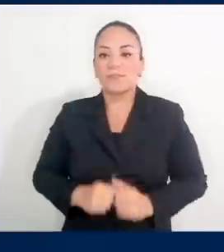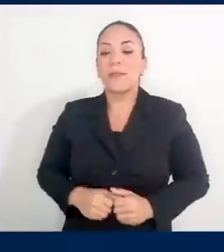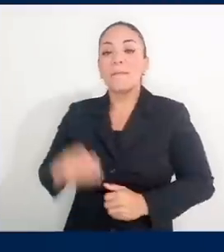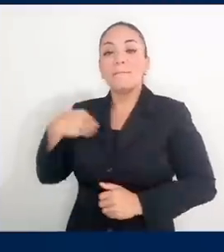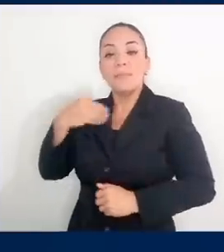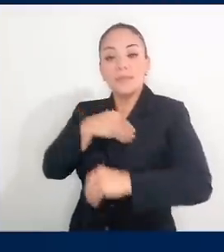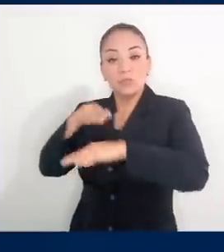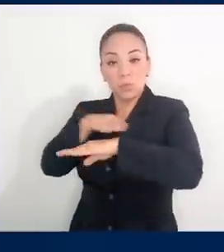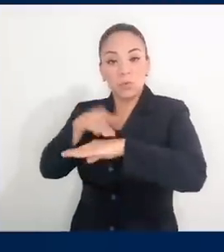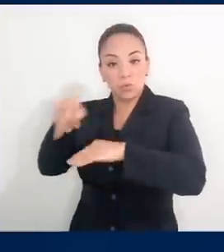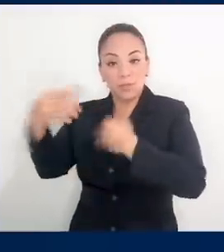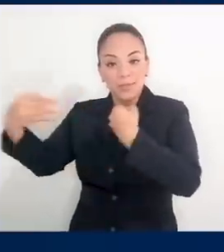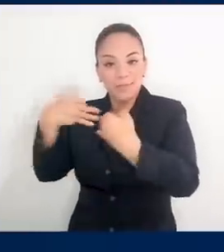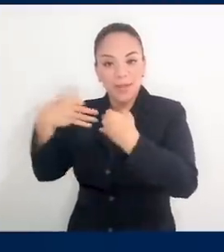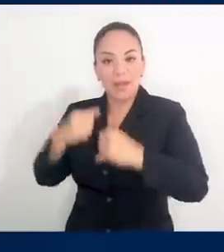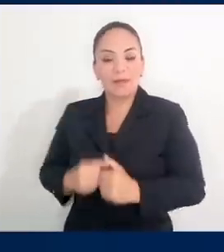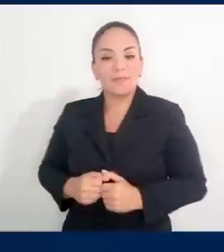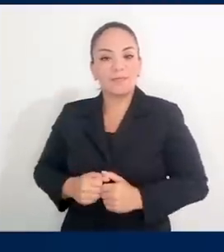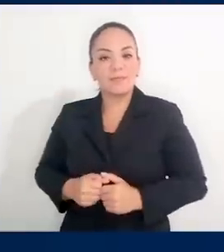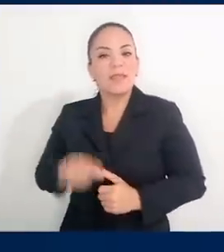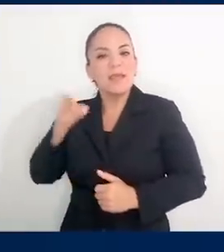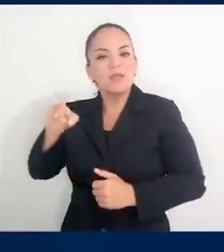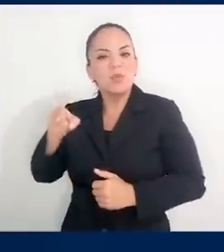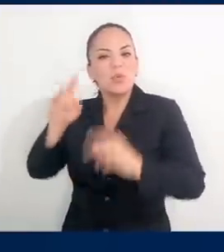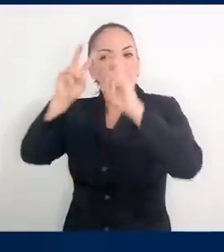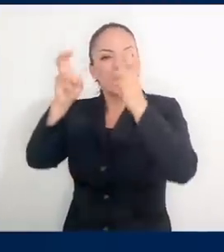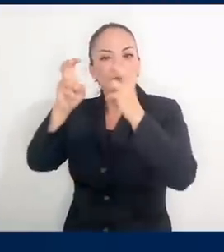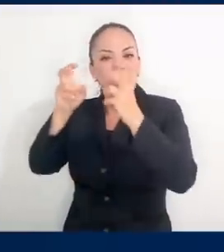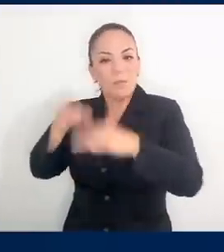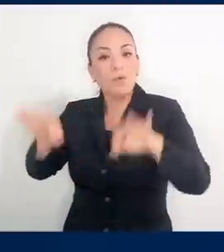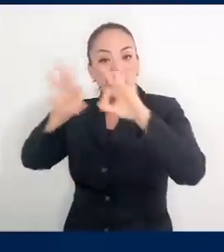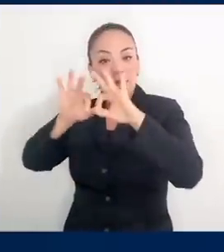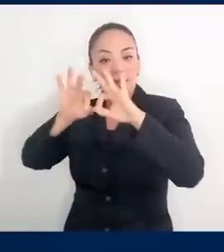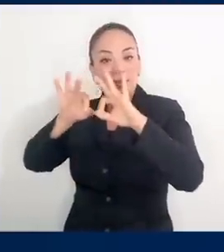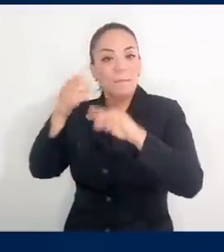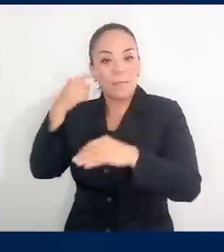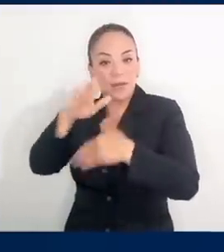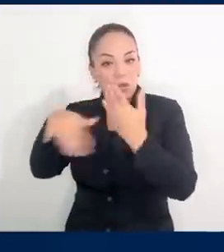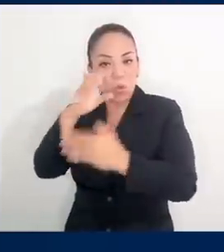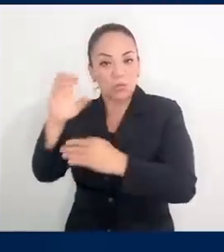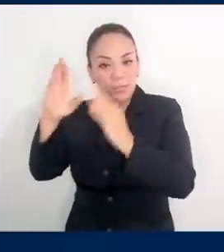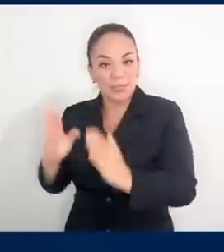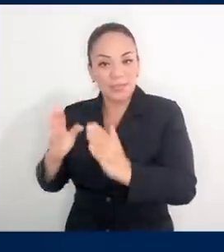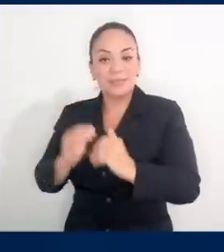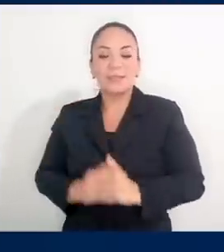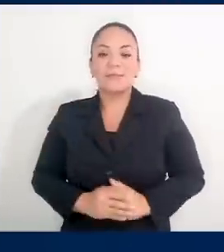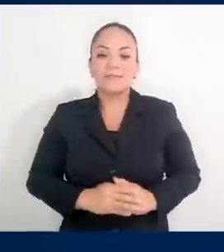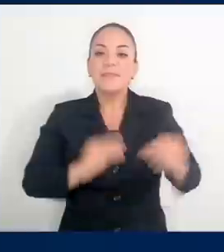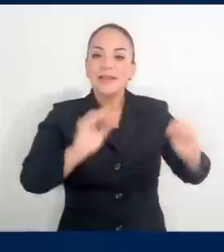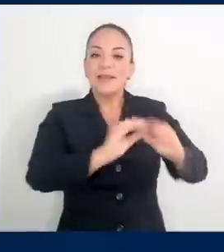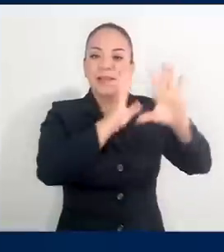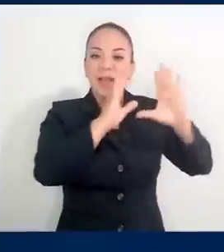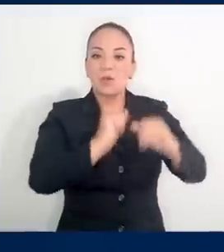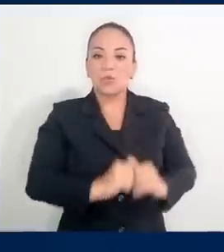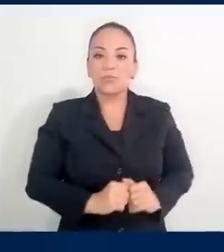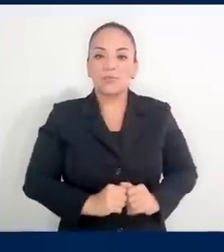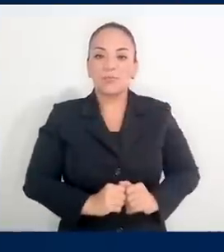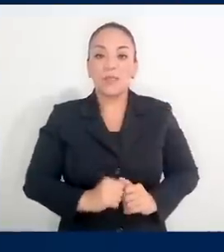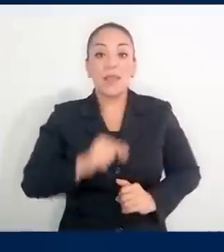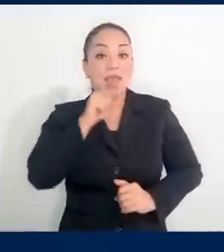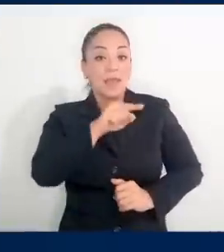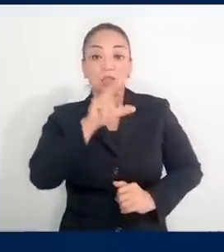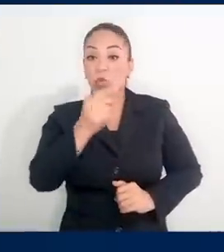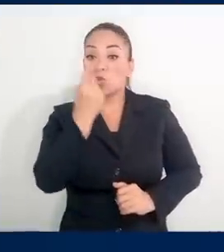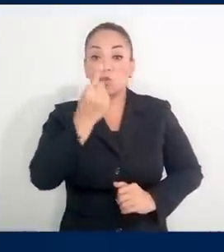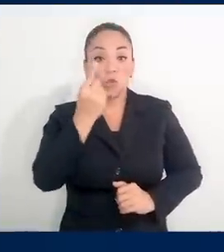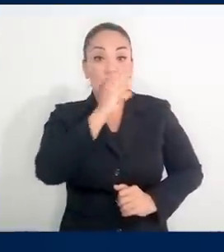Ministro, ¿usted podría explicarnos por favor por qué son importantes para todos los costarvicenses? Claro, no solamente